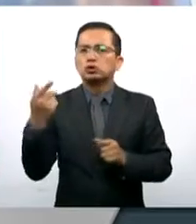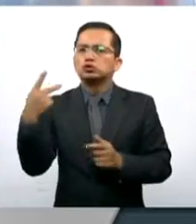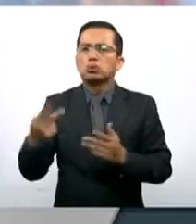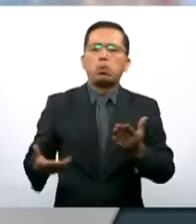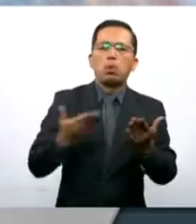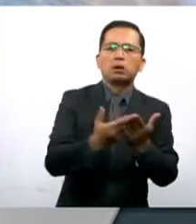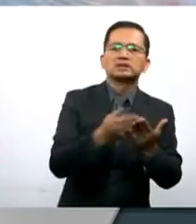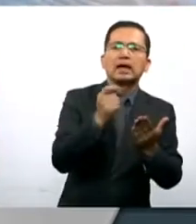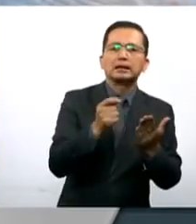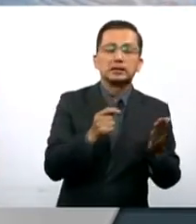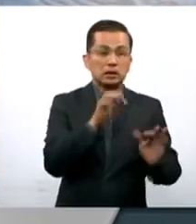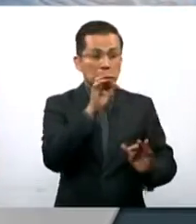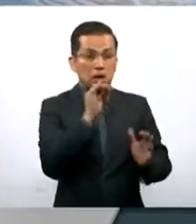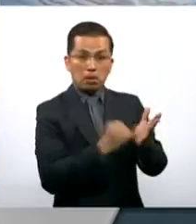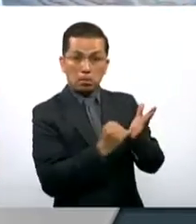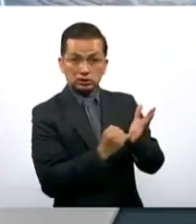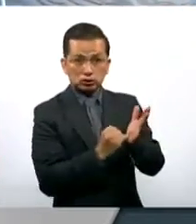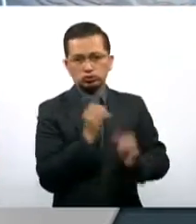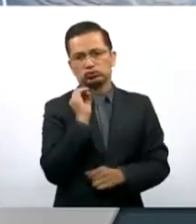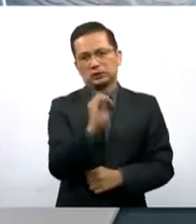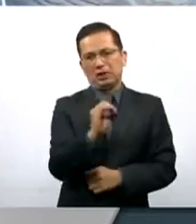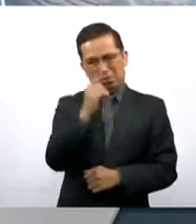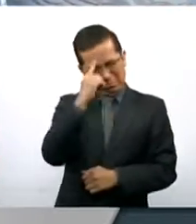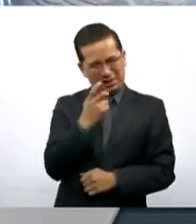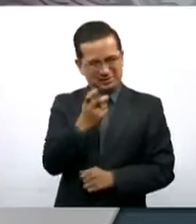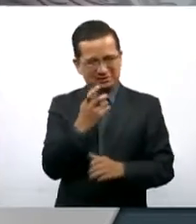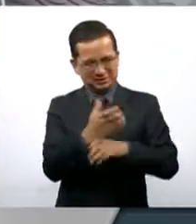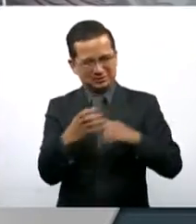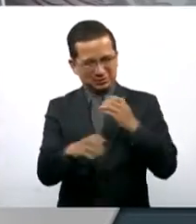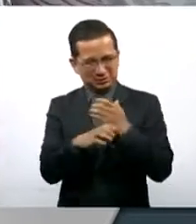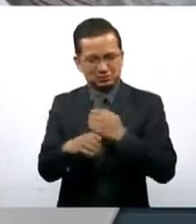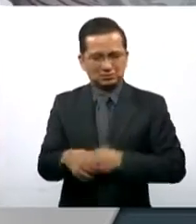Esta ha sido la reacción de las legisladoras. Vamos a ver.